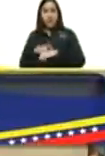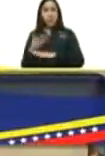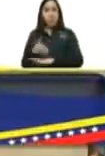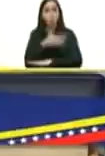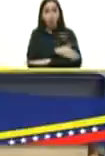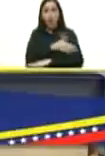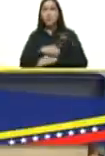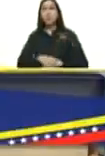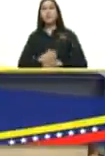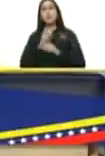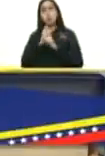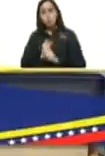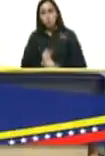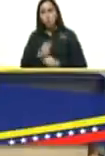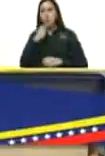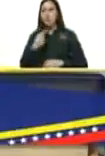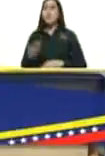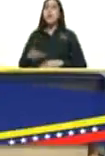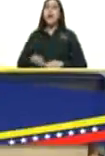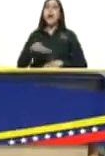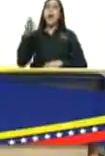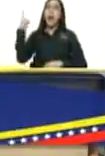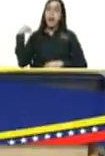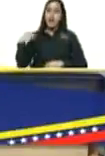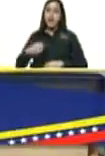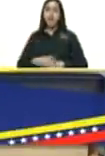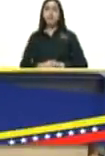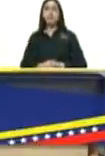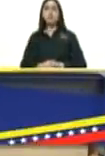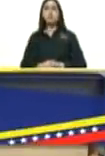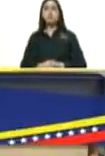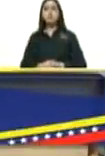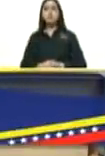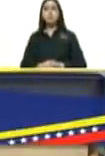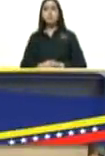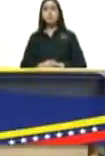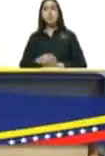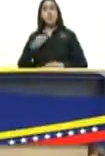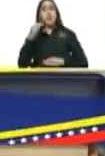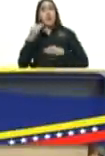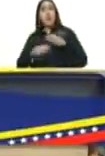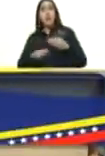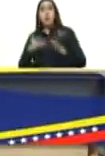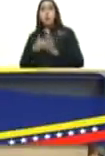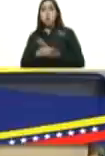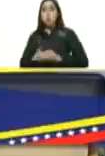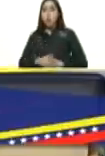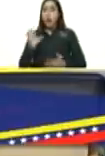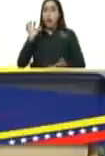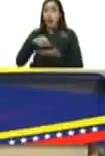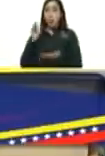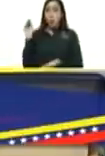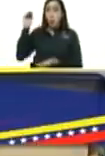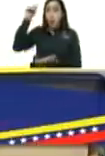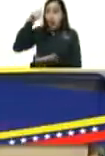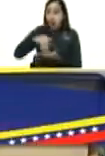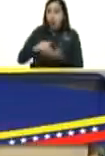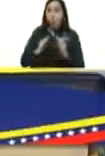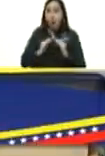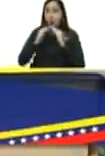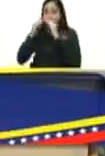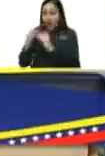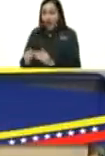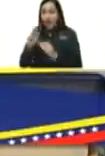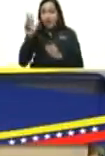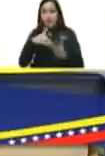época de prosperidad lo decía yo ayer en el acto en el estado de Aragua para entregar la vivienda 3